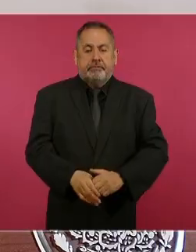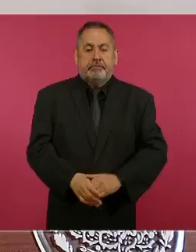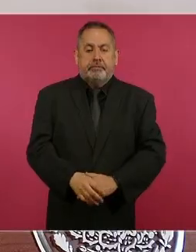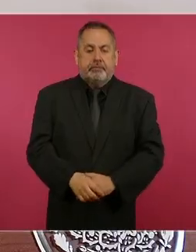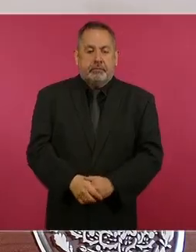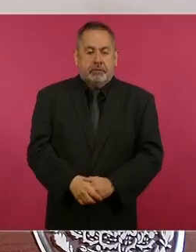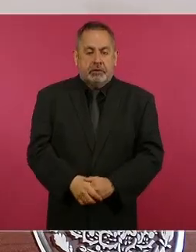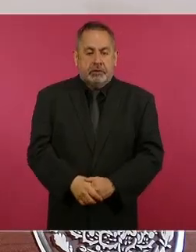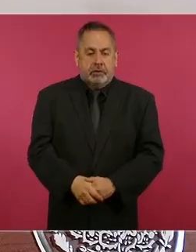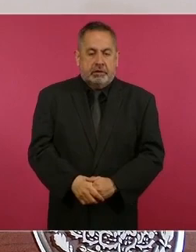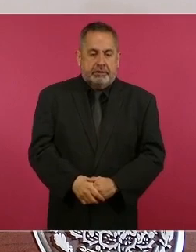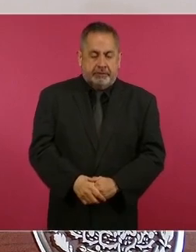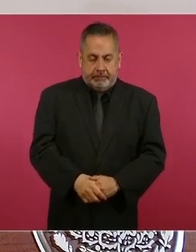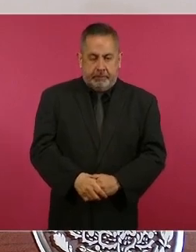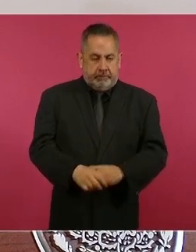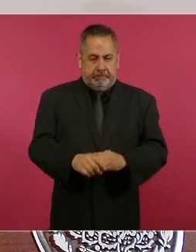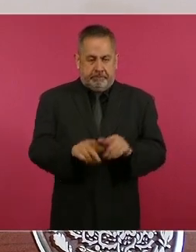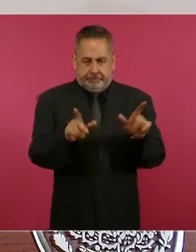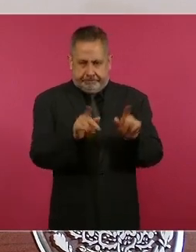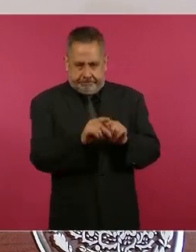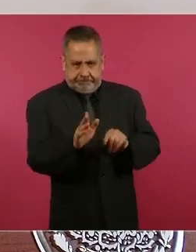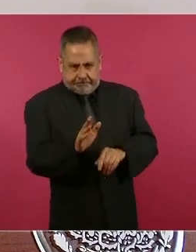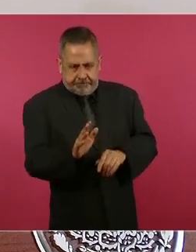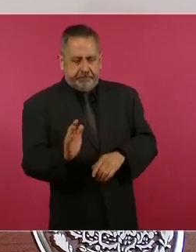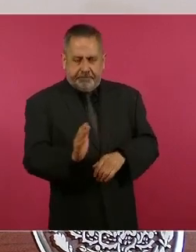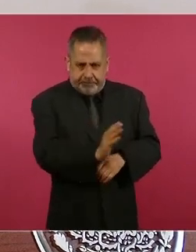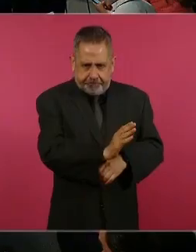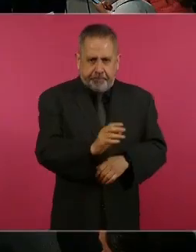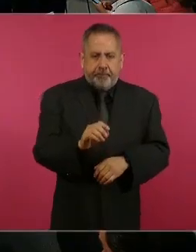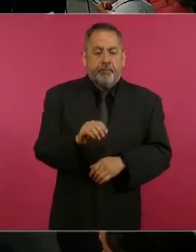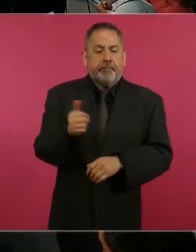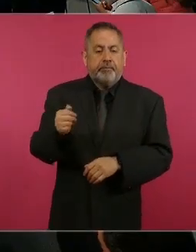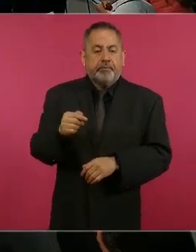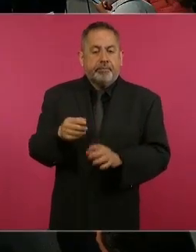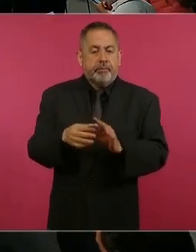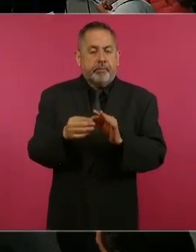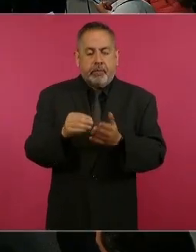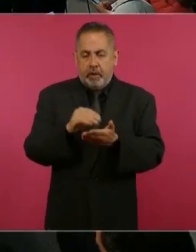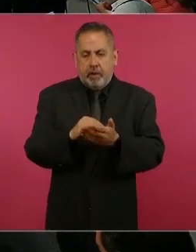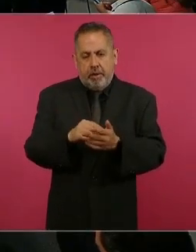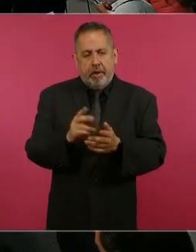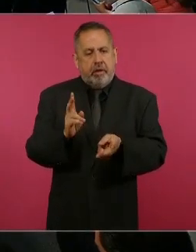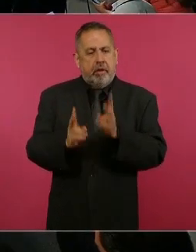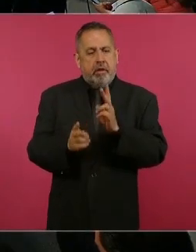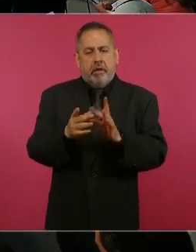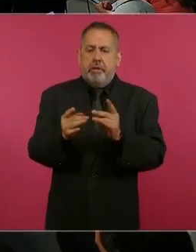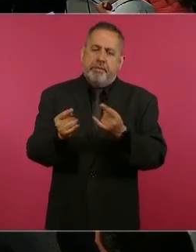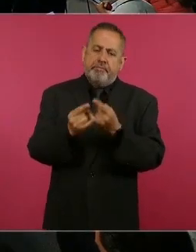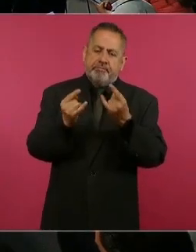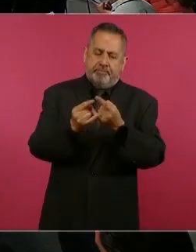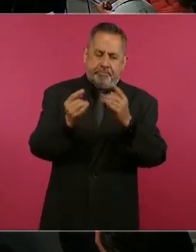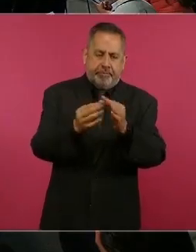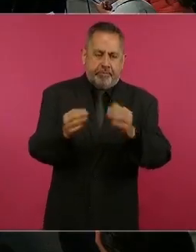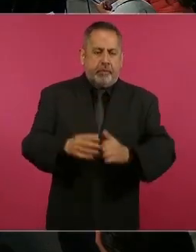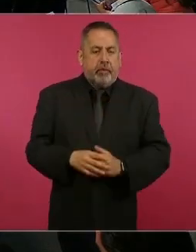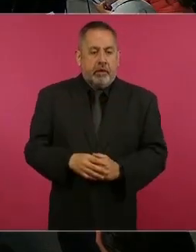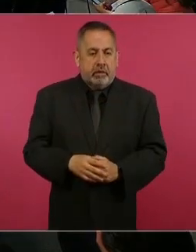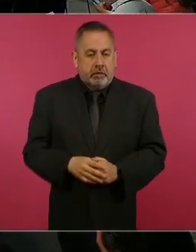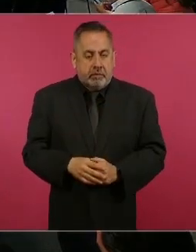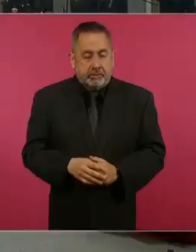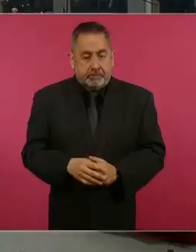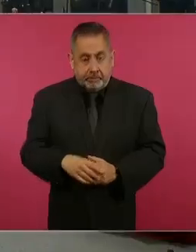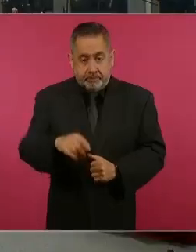Bueno, cierro el paréntesis para seguirles platicando, porque no